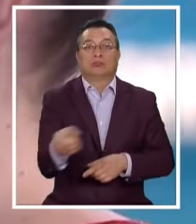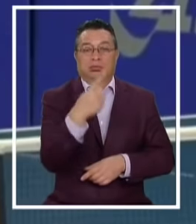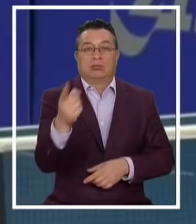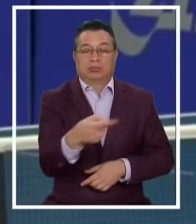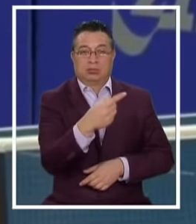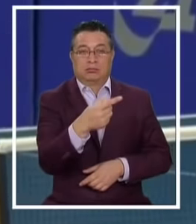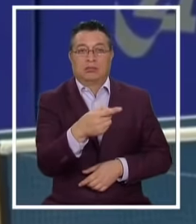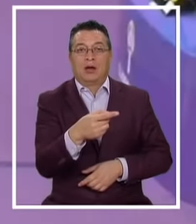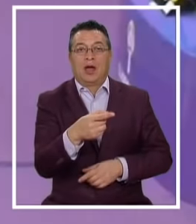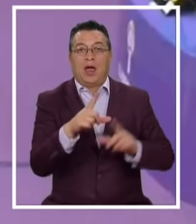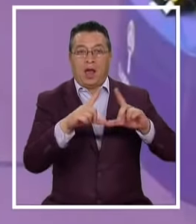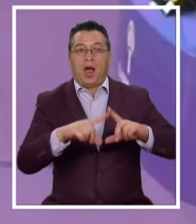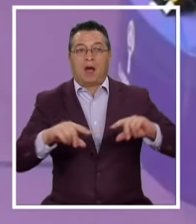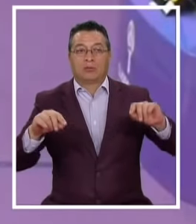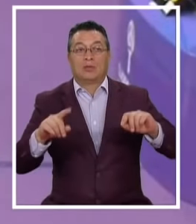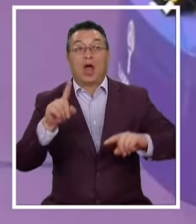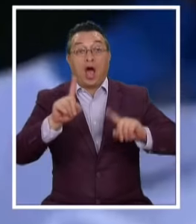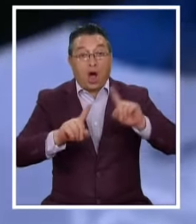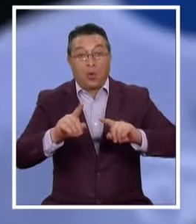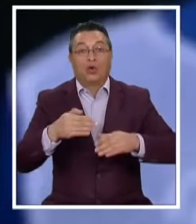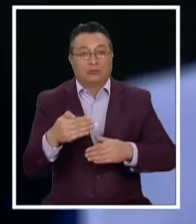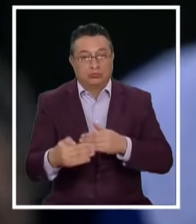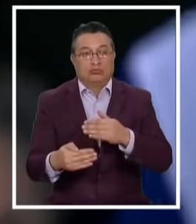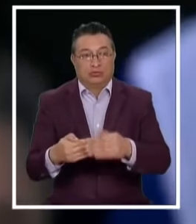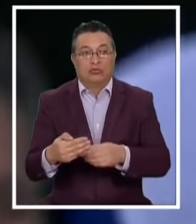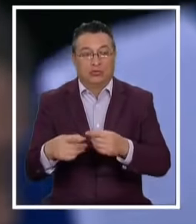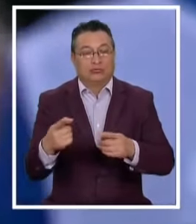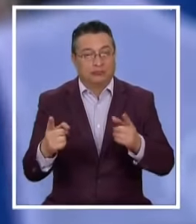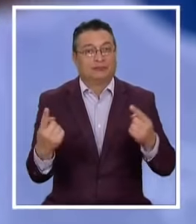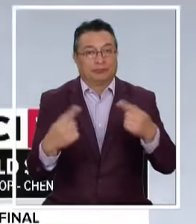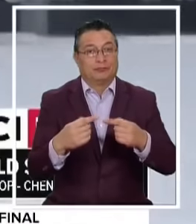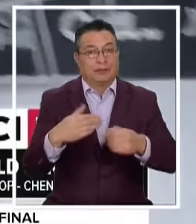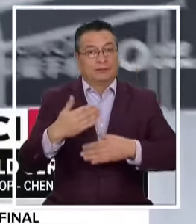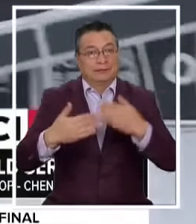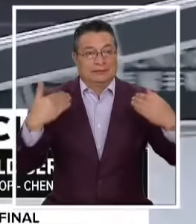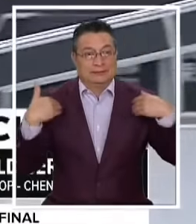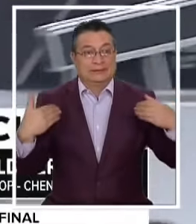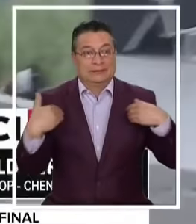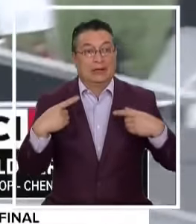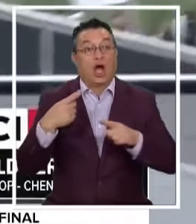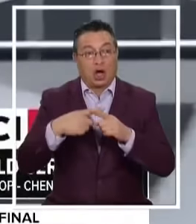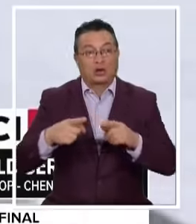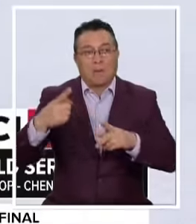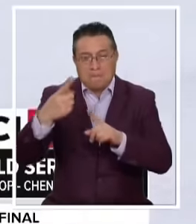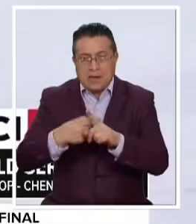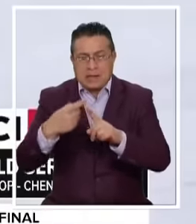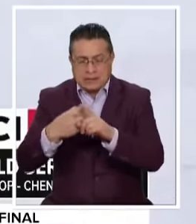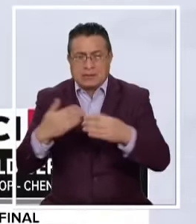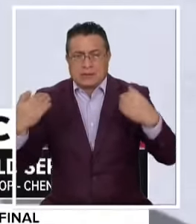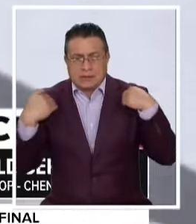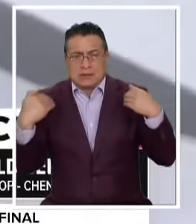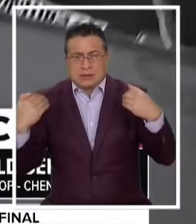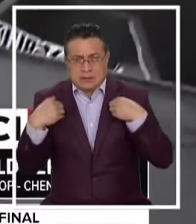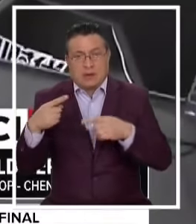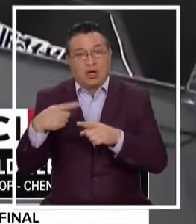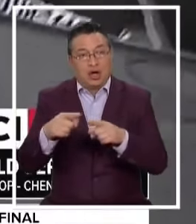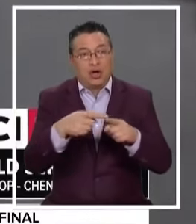Japón Mientras algunos Recién procesan Su participación En la cita planetaria Otros llevan meses De duro entrenamiento